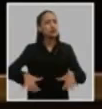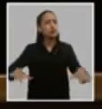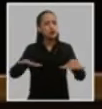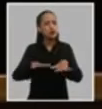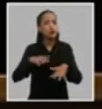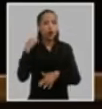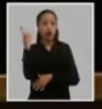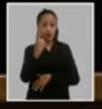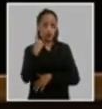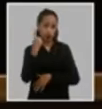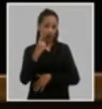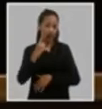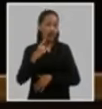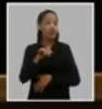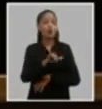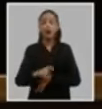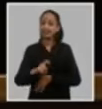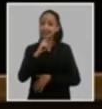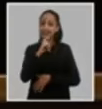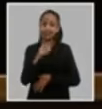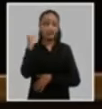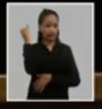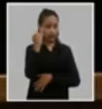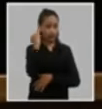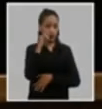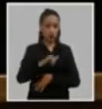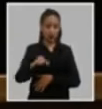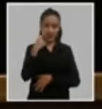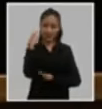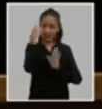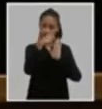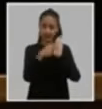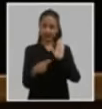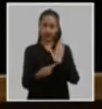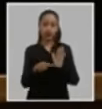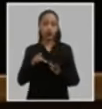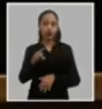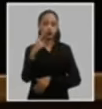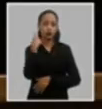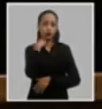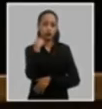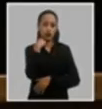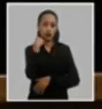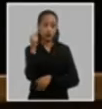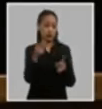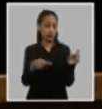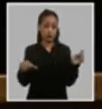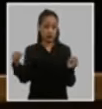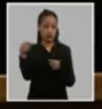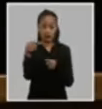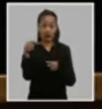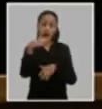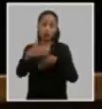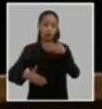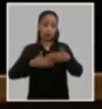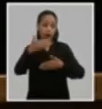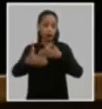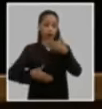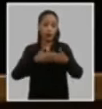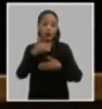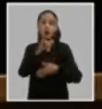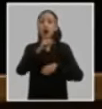nacional e internacional que ha caracterizado los últimos años en particular el conjunto de problemas